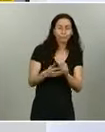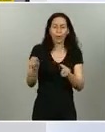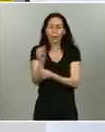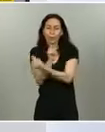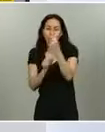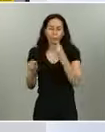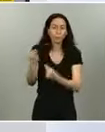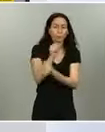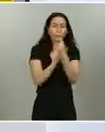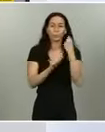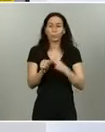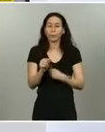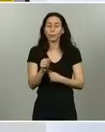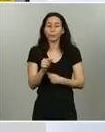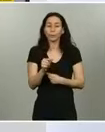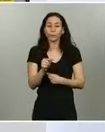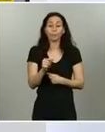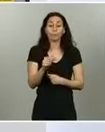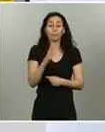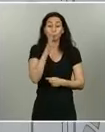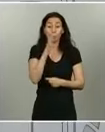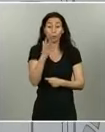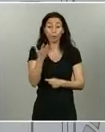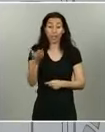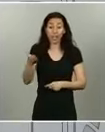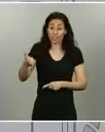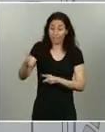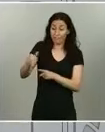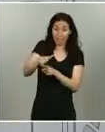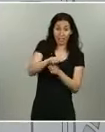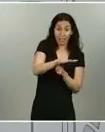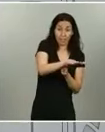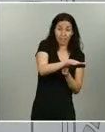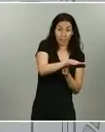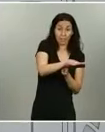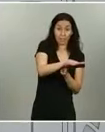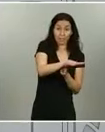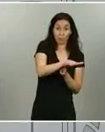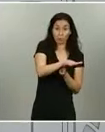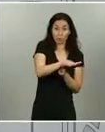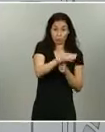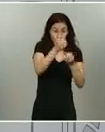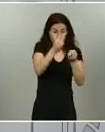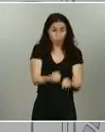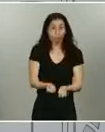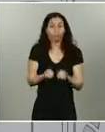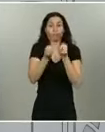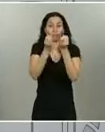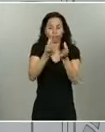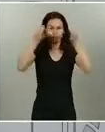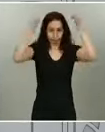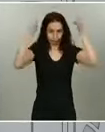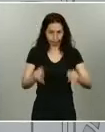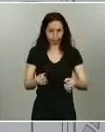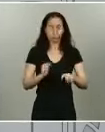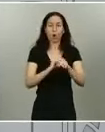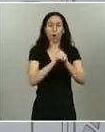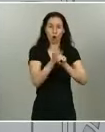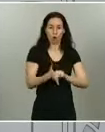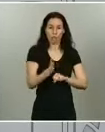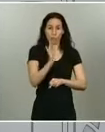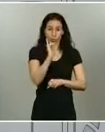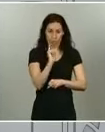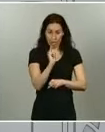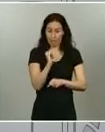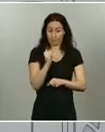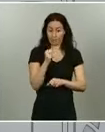hecho de que algunos de los fallecidos que se estaban dando como confirmados por coronavirus en estos últimos días, en estas últimas semanas,